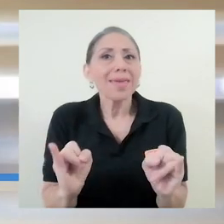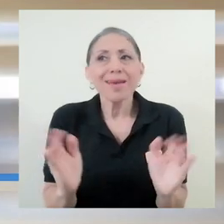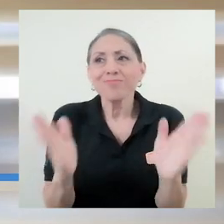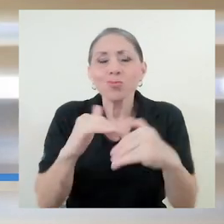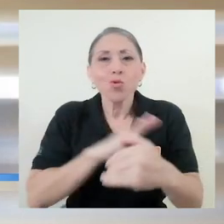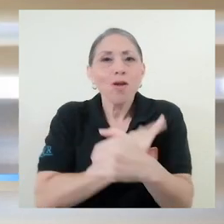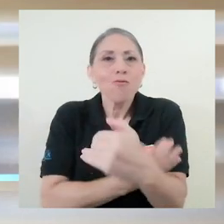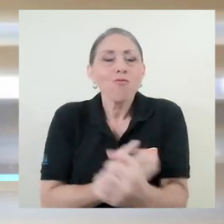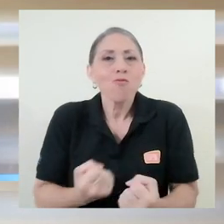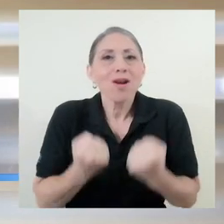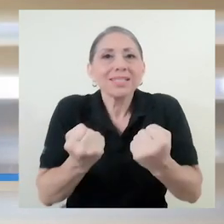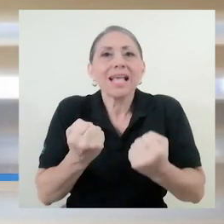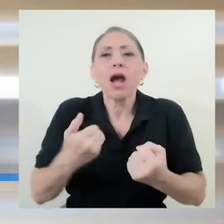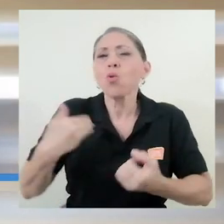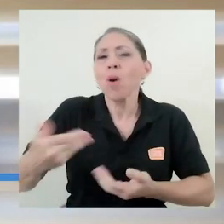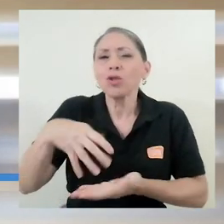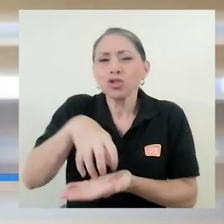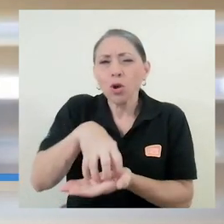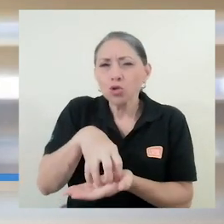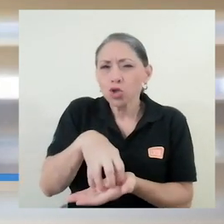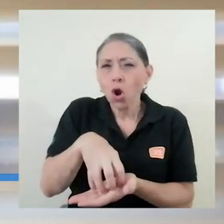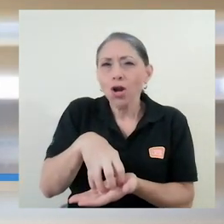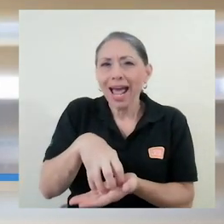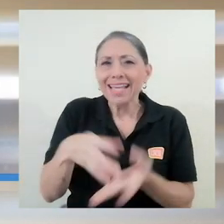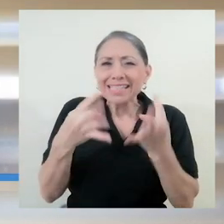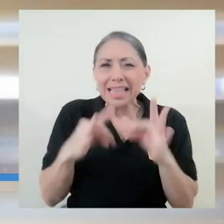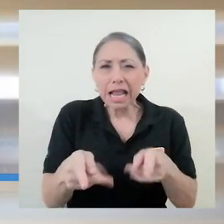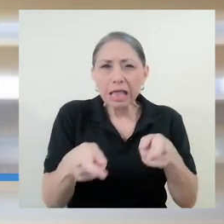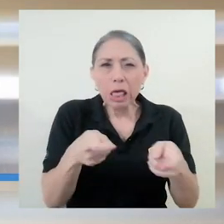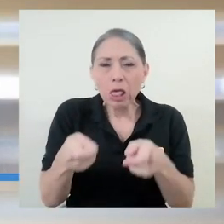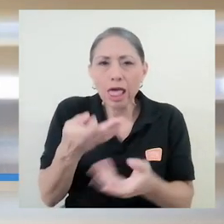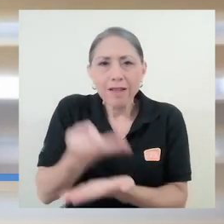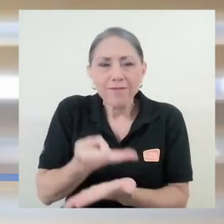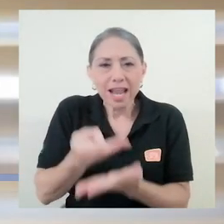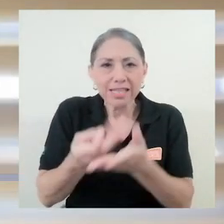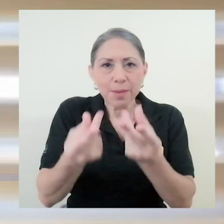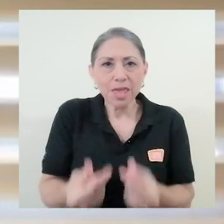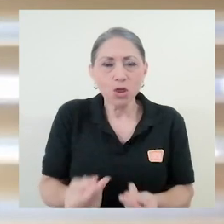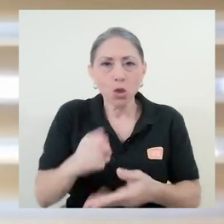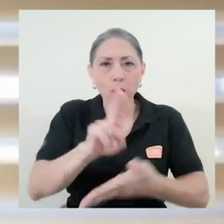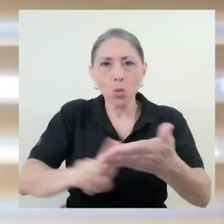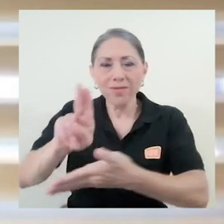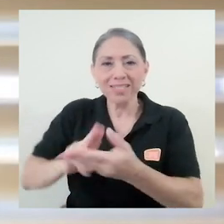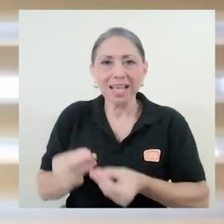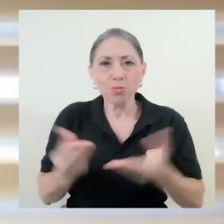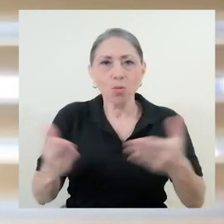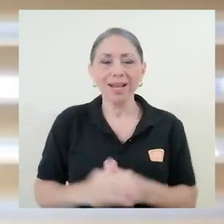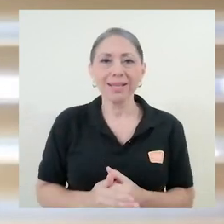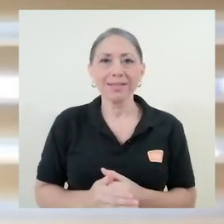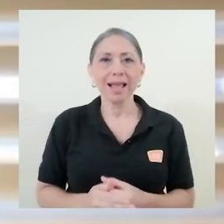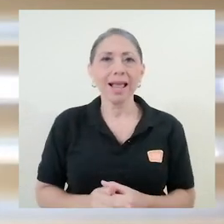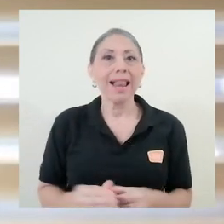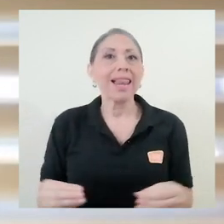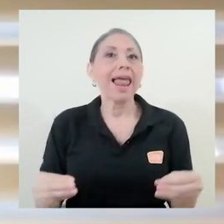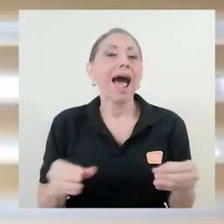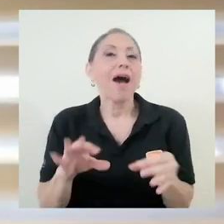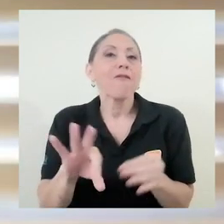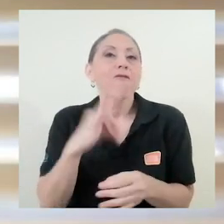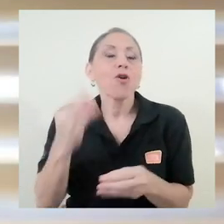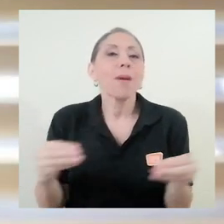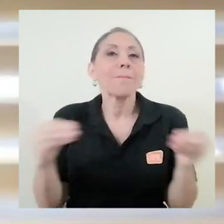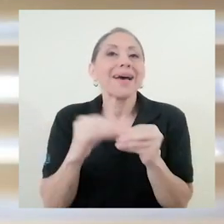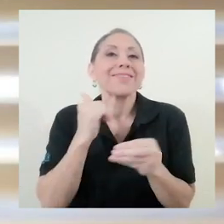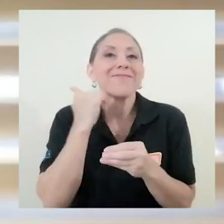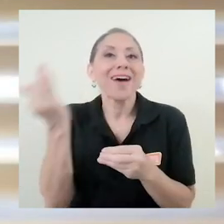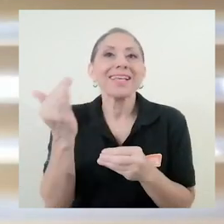se cuestiona y se procura reducir el financiamiento de las universidades públicas. La forma más sencilla de extrangular